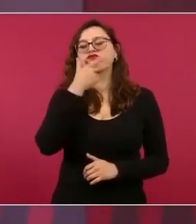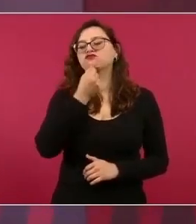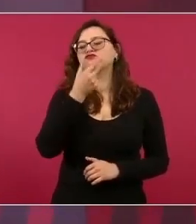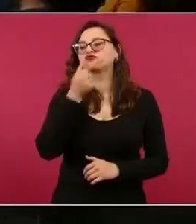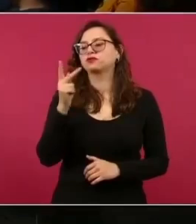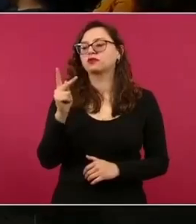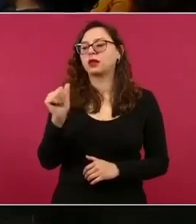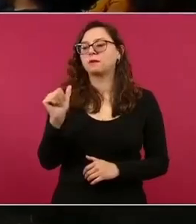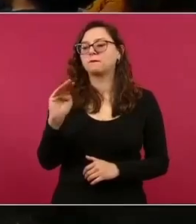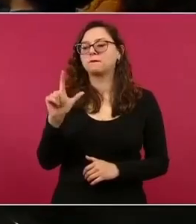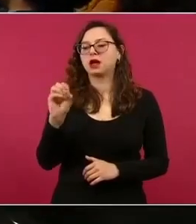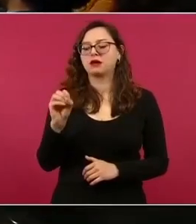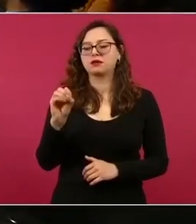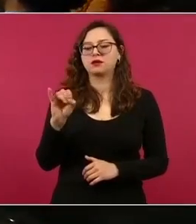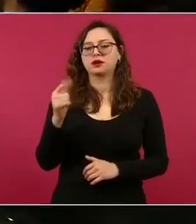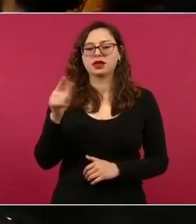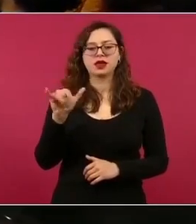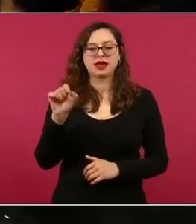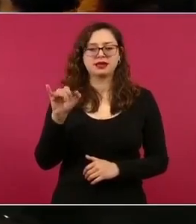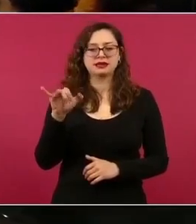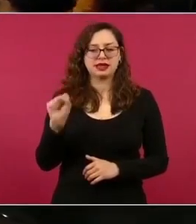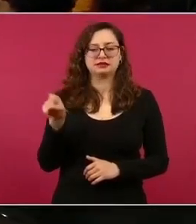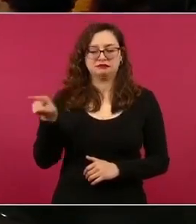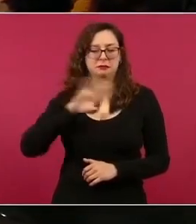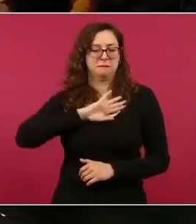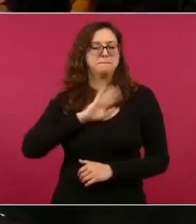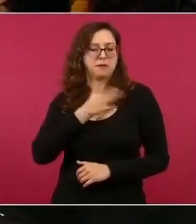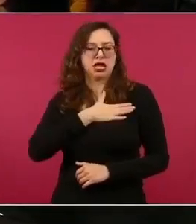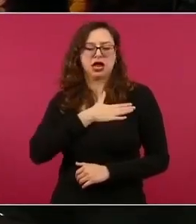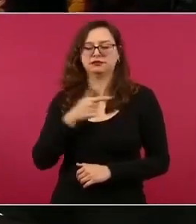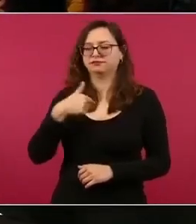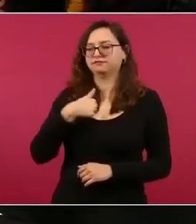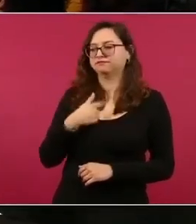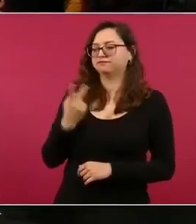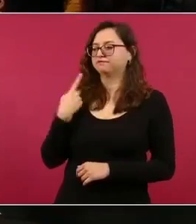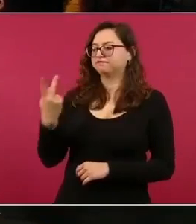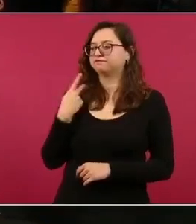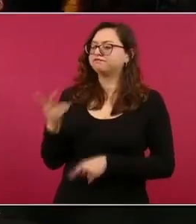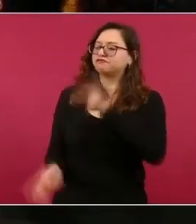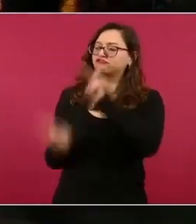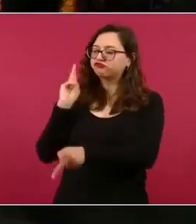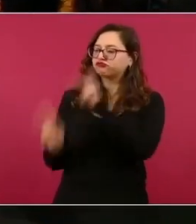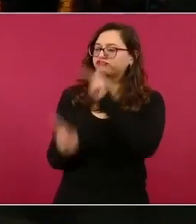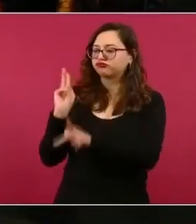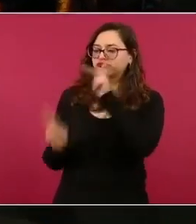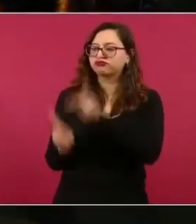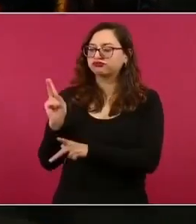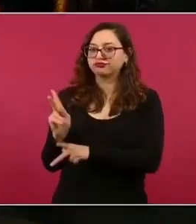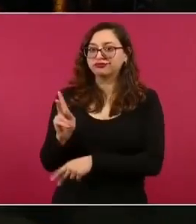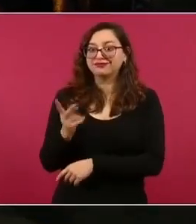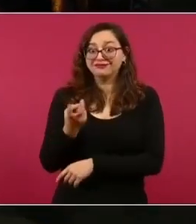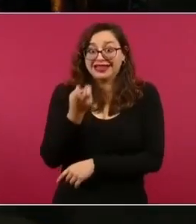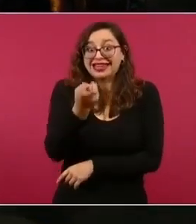tratando este tema de cómo la